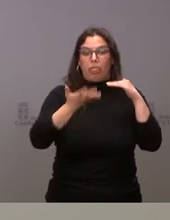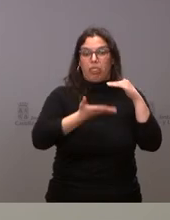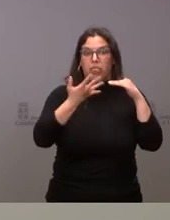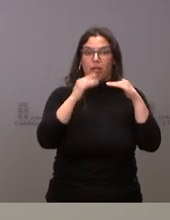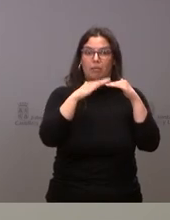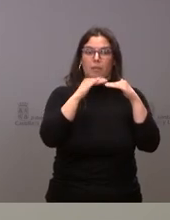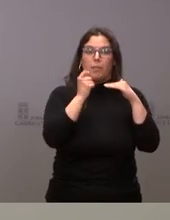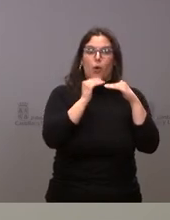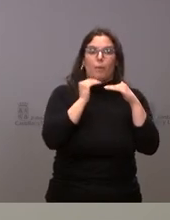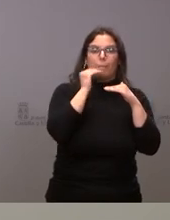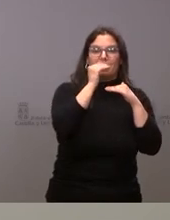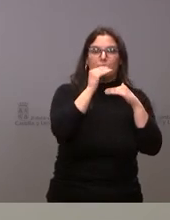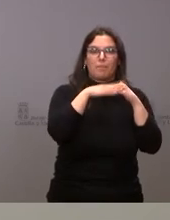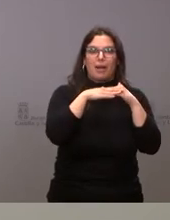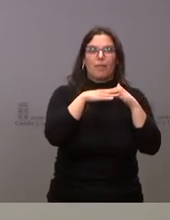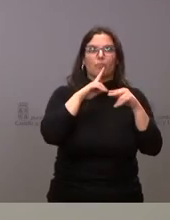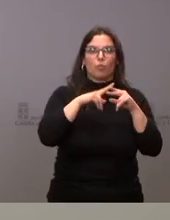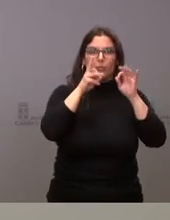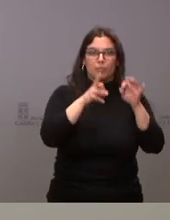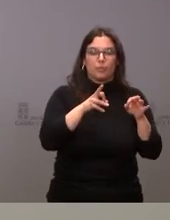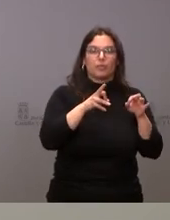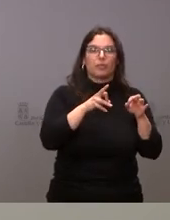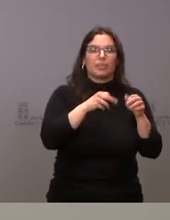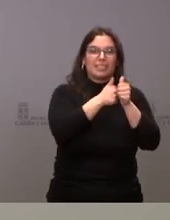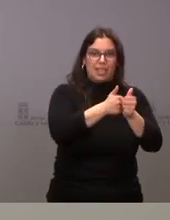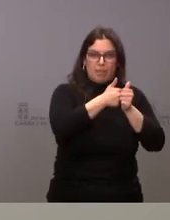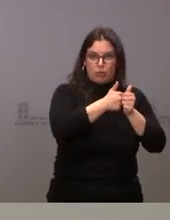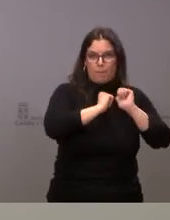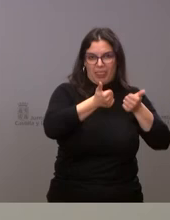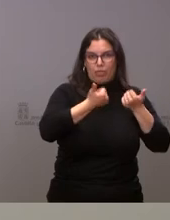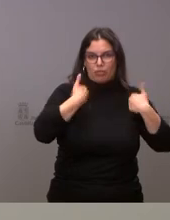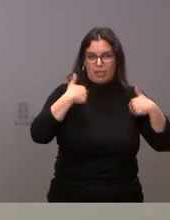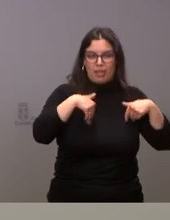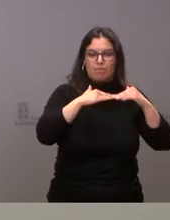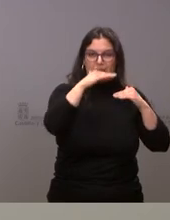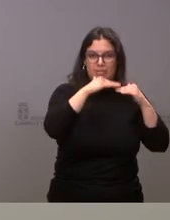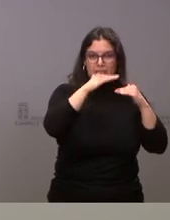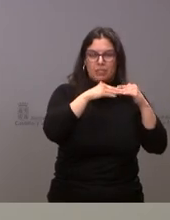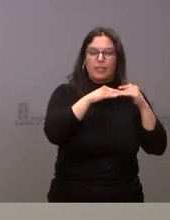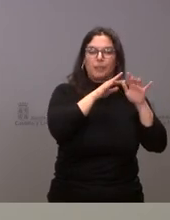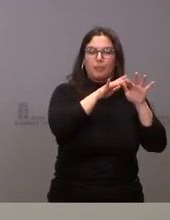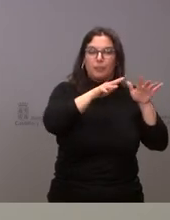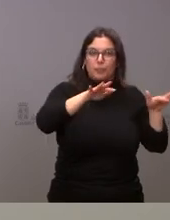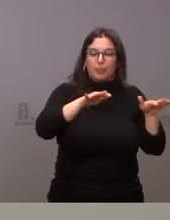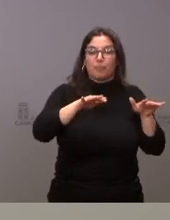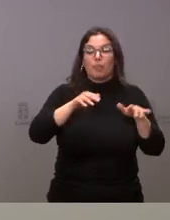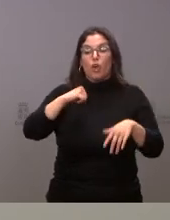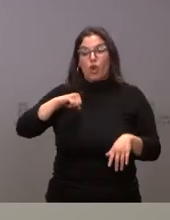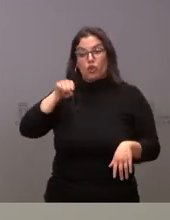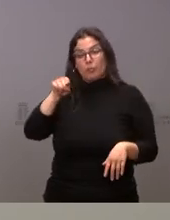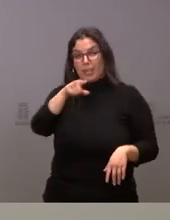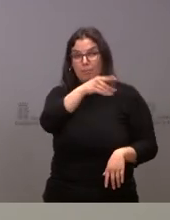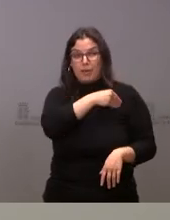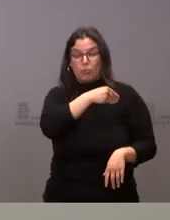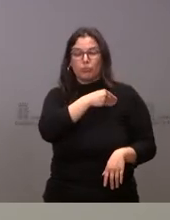se considera de umbral para las notificaciones y para el seguimiento es verdad que el nivel de incidencia en los hospitales que usted